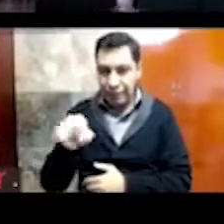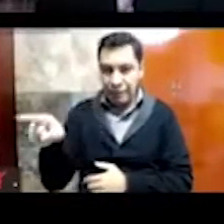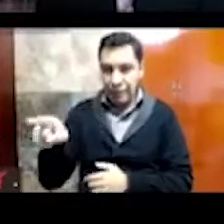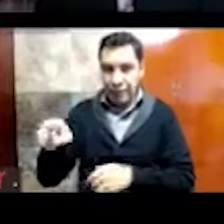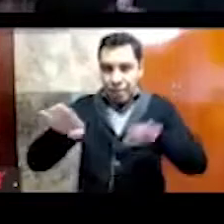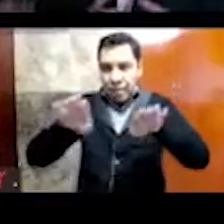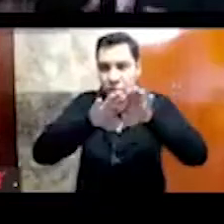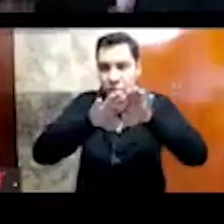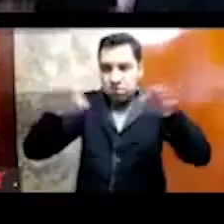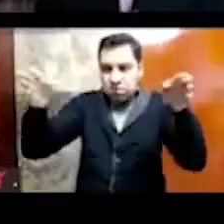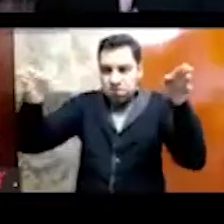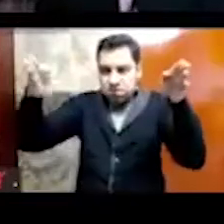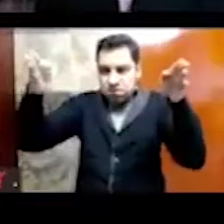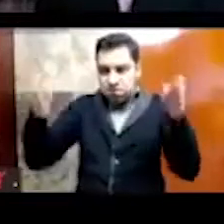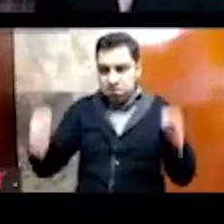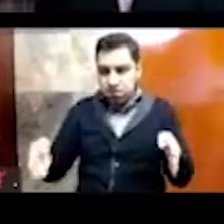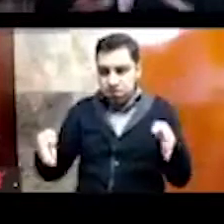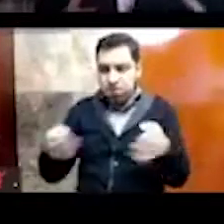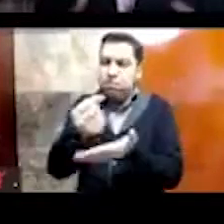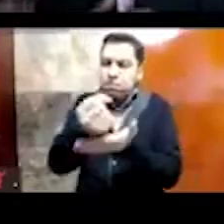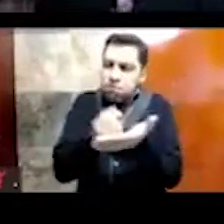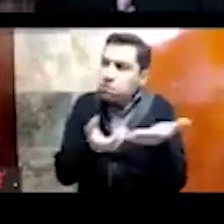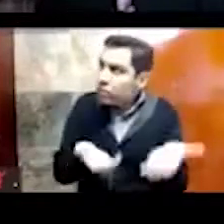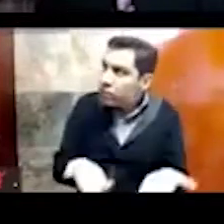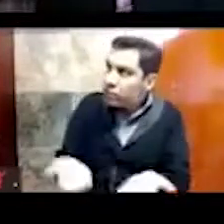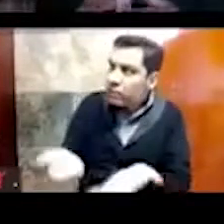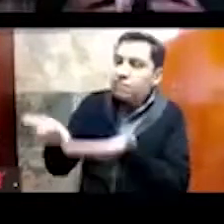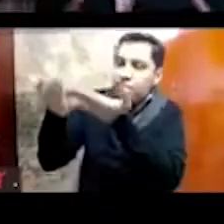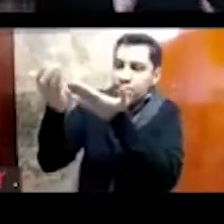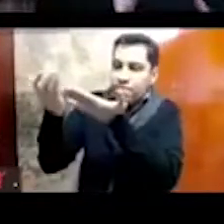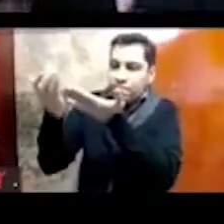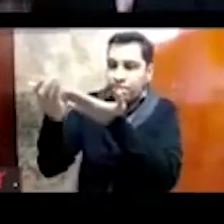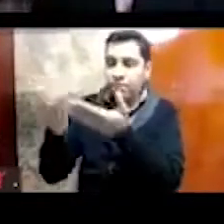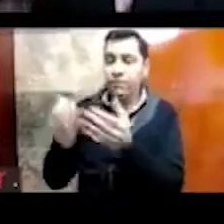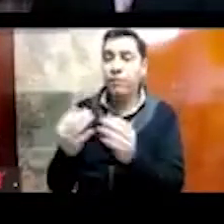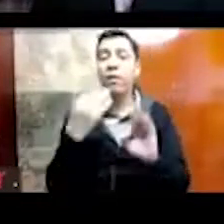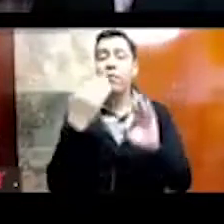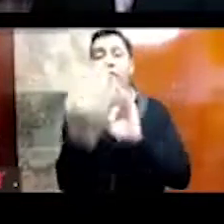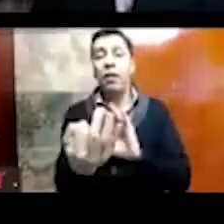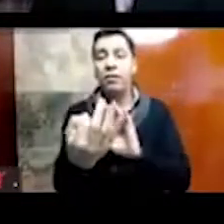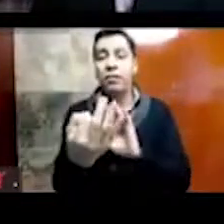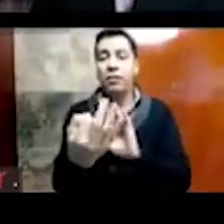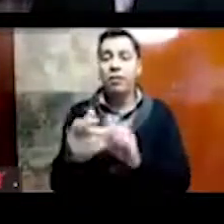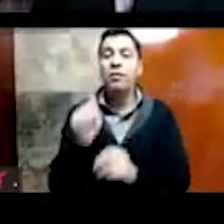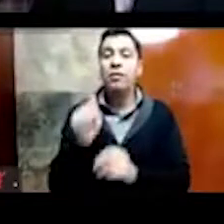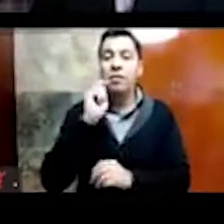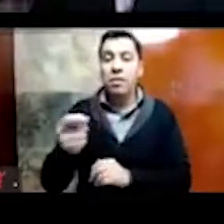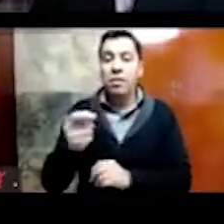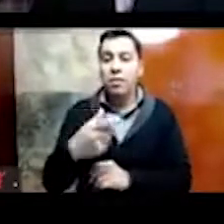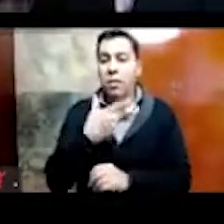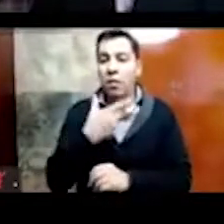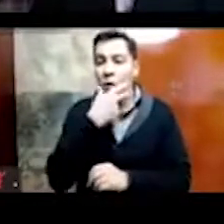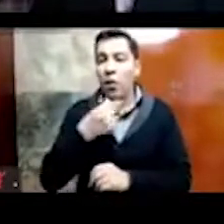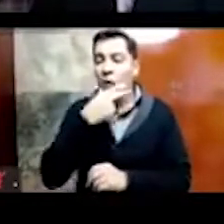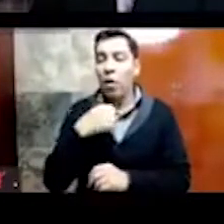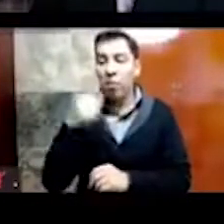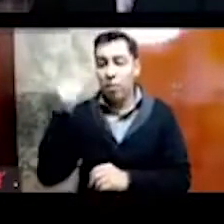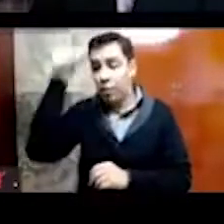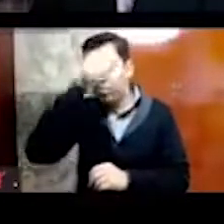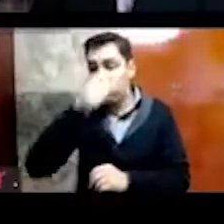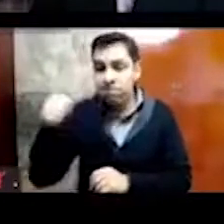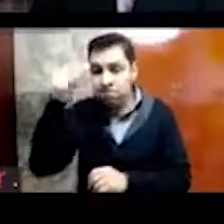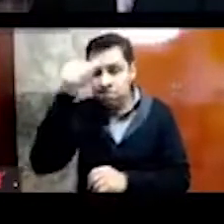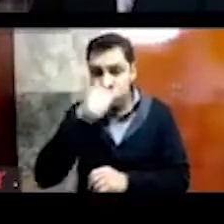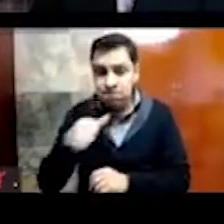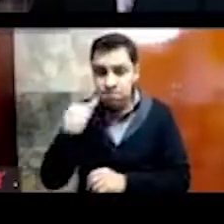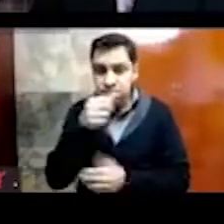delimita el centro ceremonial, con el templo mayor, al frente está un sacerdote saumando, que está sobre el